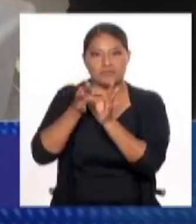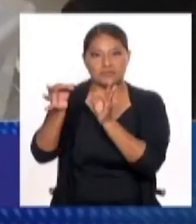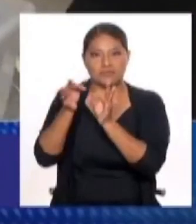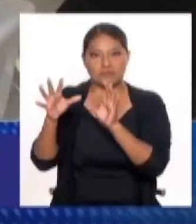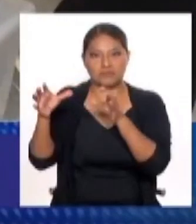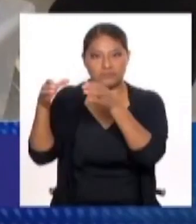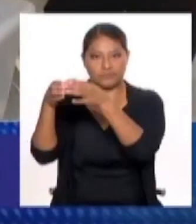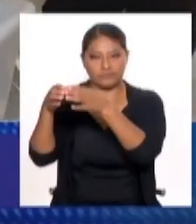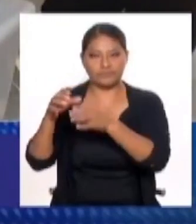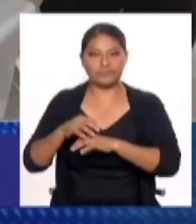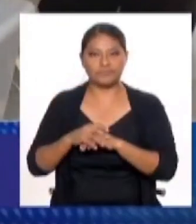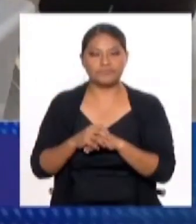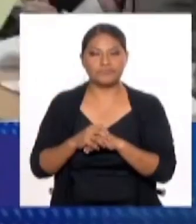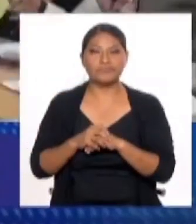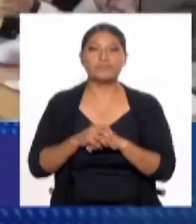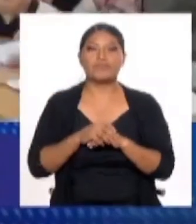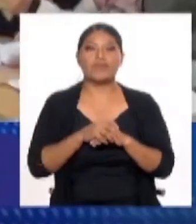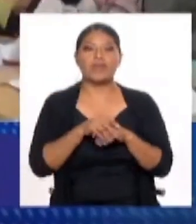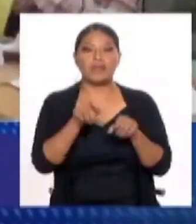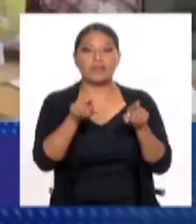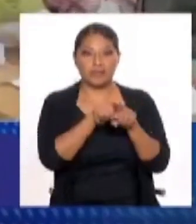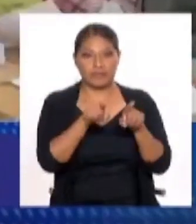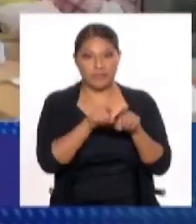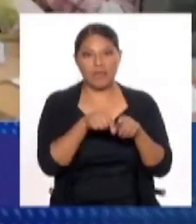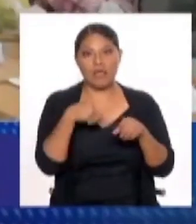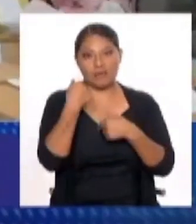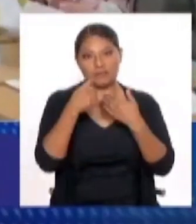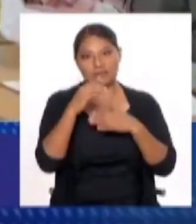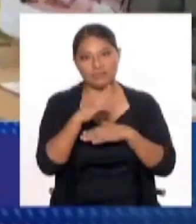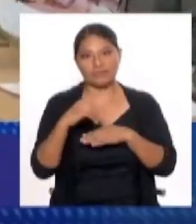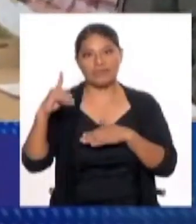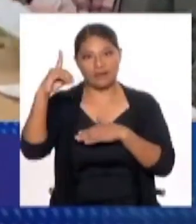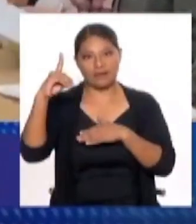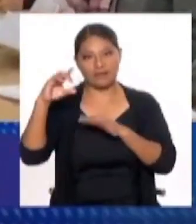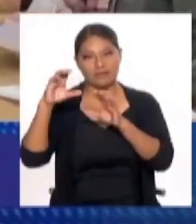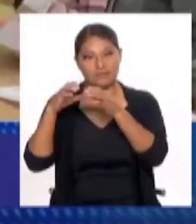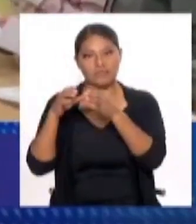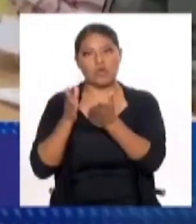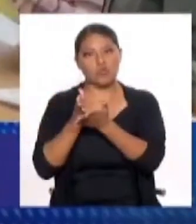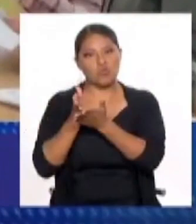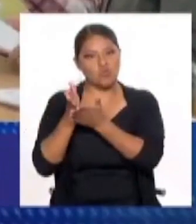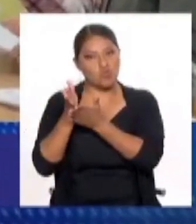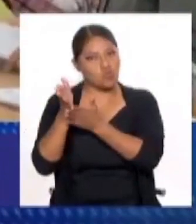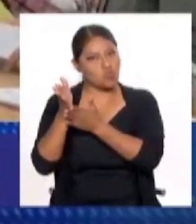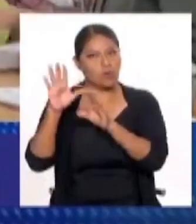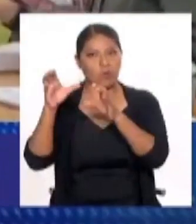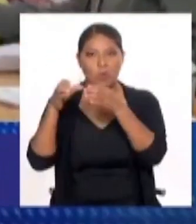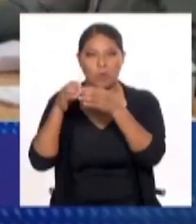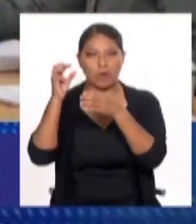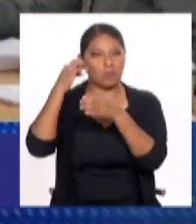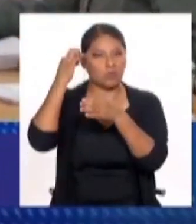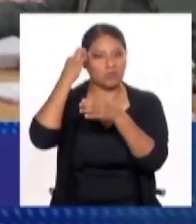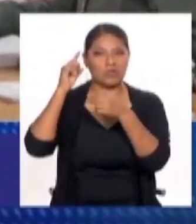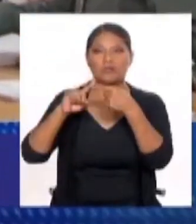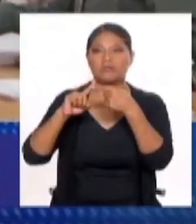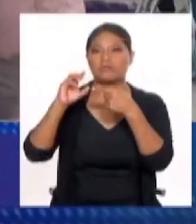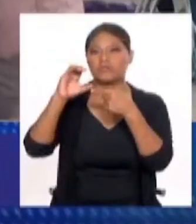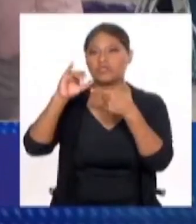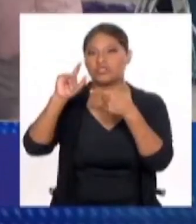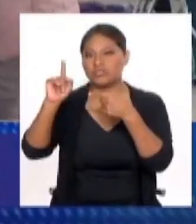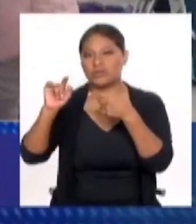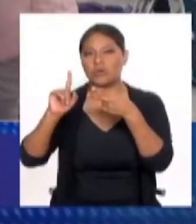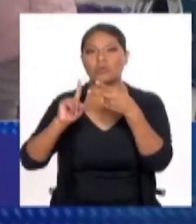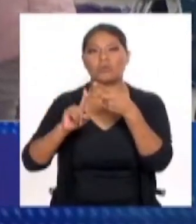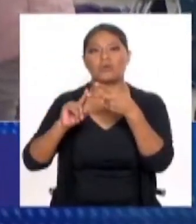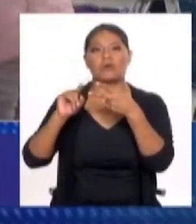También es importante notar que, a pesar que la derecha tradicional, representada por la lista Chile Seguro, donde estaban partidos como Renovación